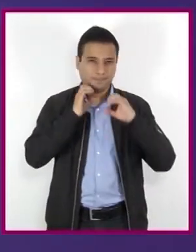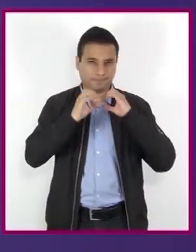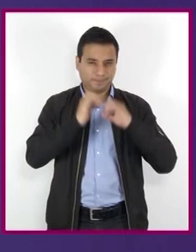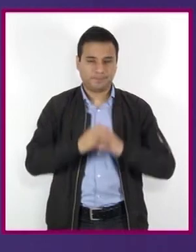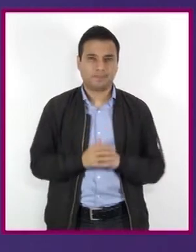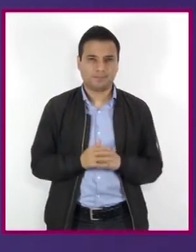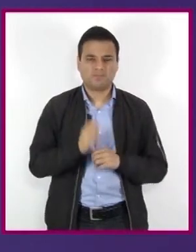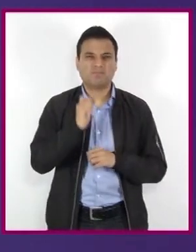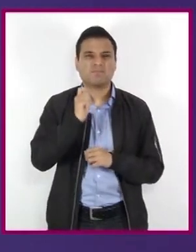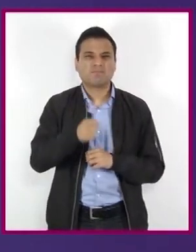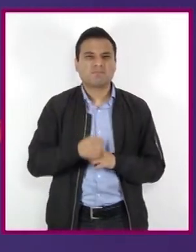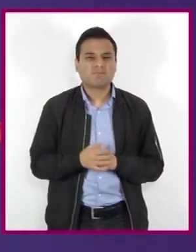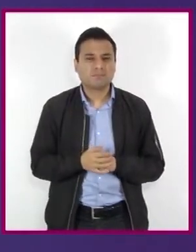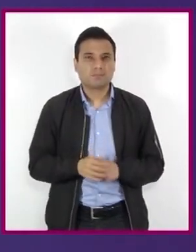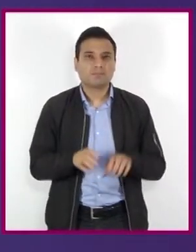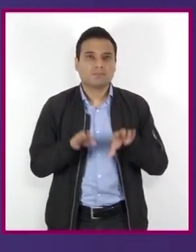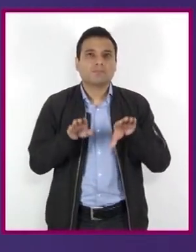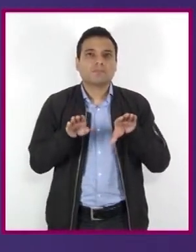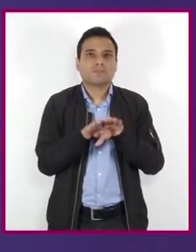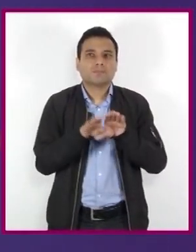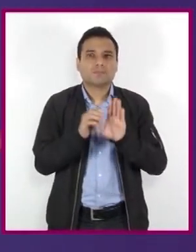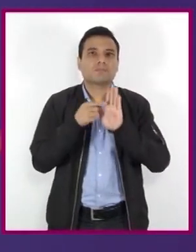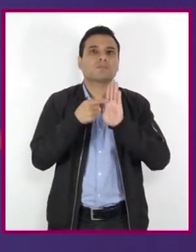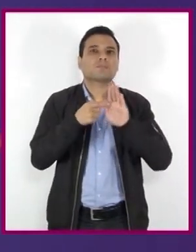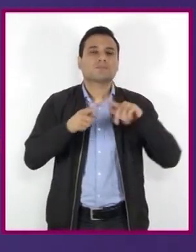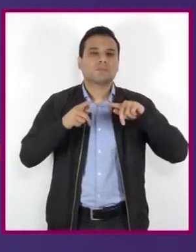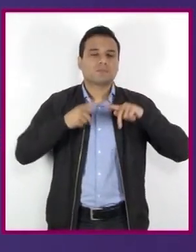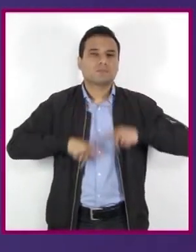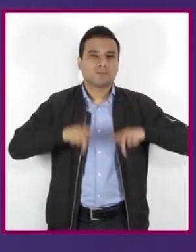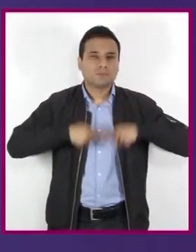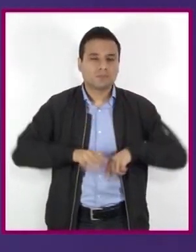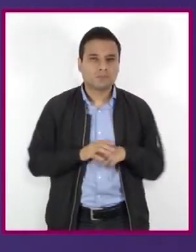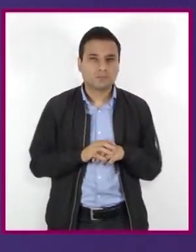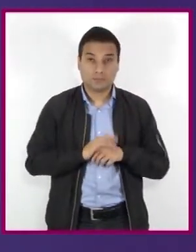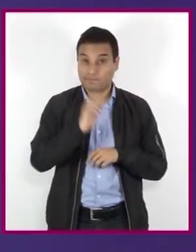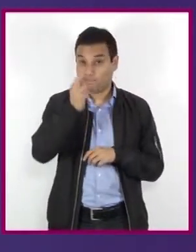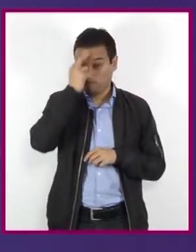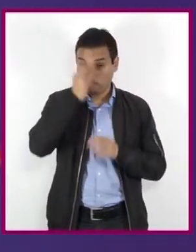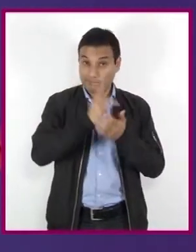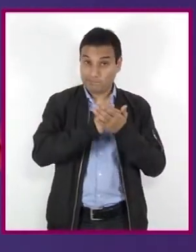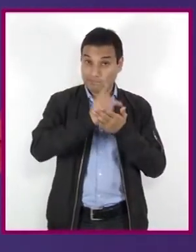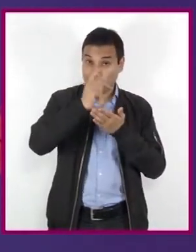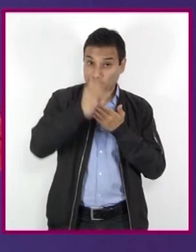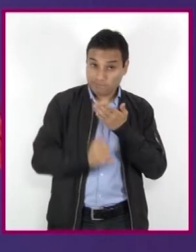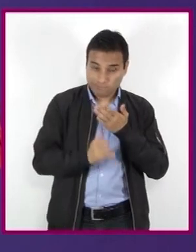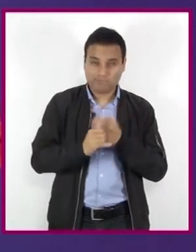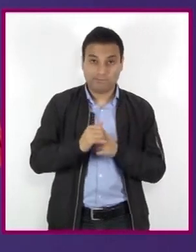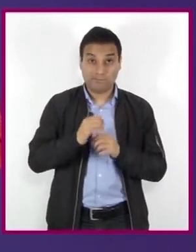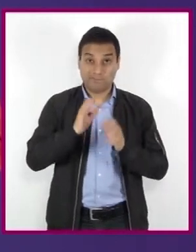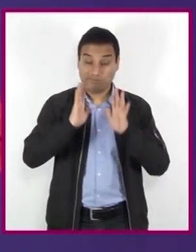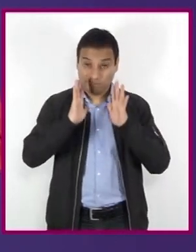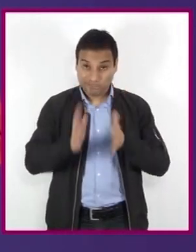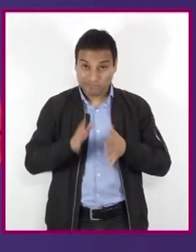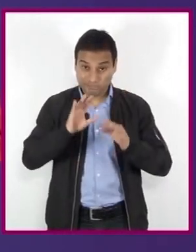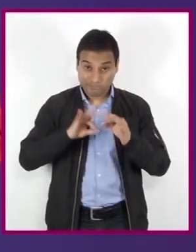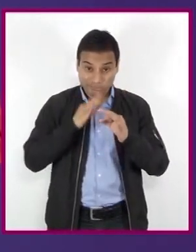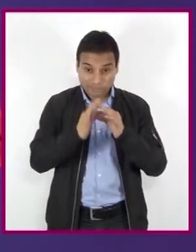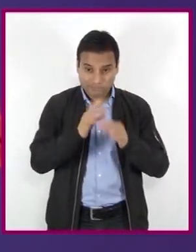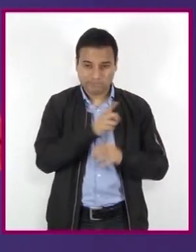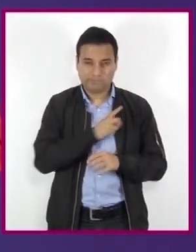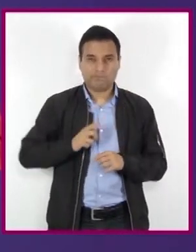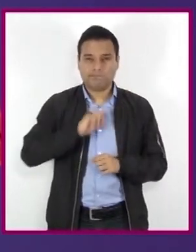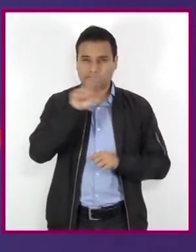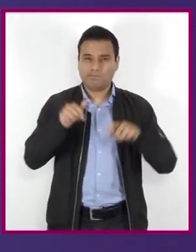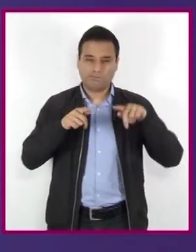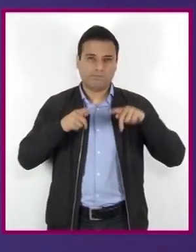es decir, ¿cómo lo voy a presentar a los demás? Recuerden que en un proyecto la comunicación es importante, por ello,